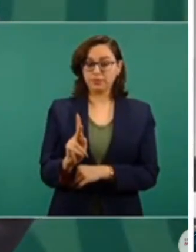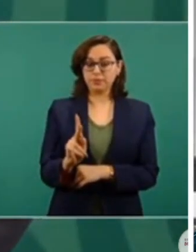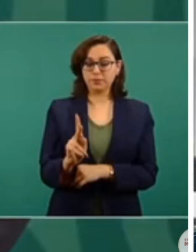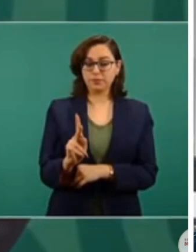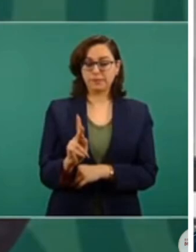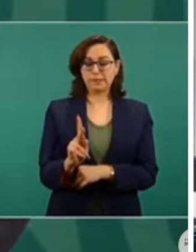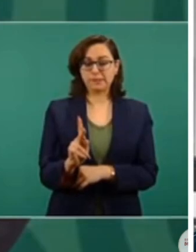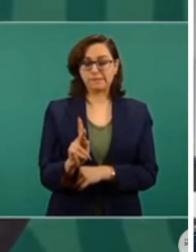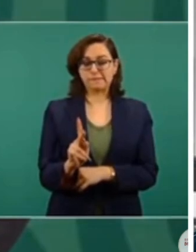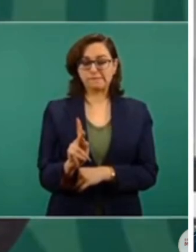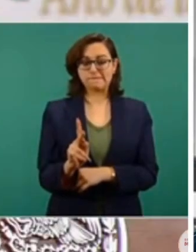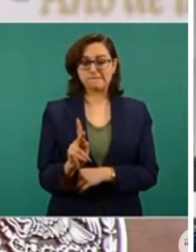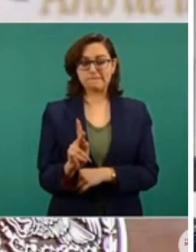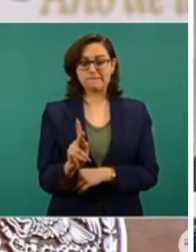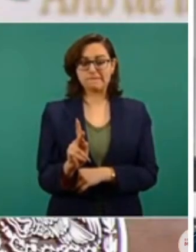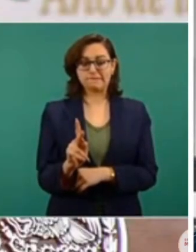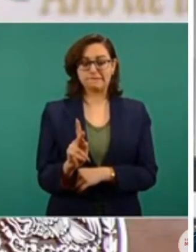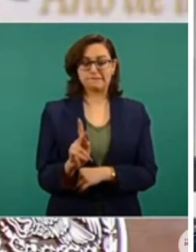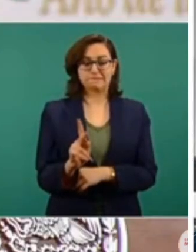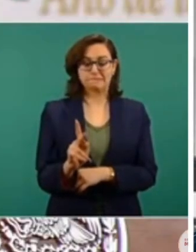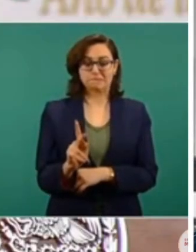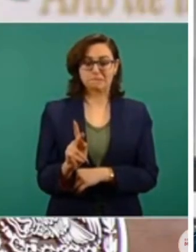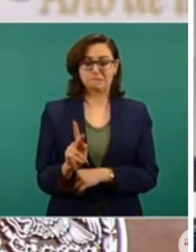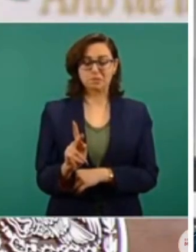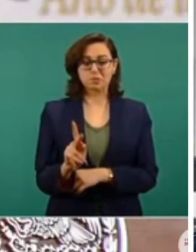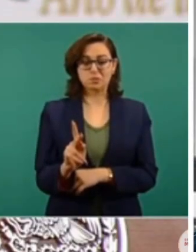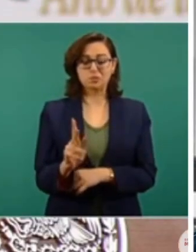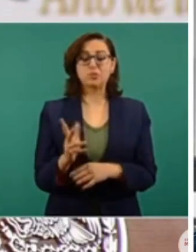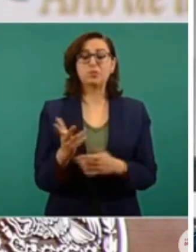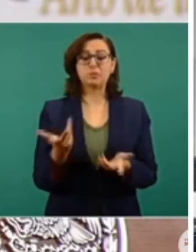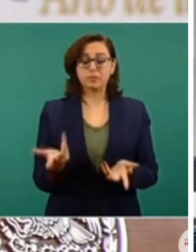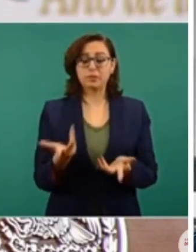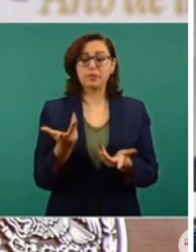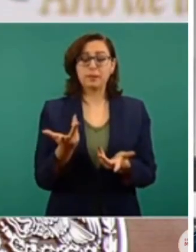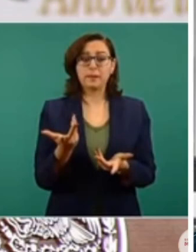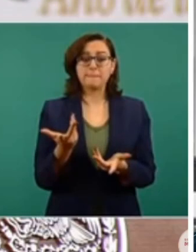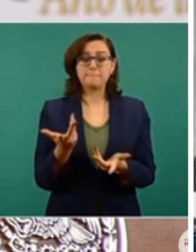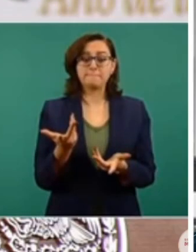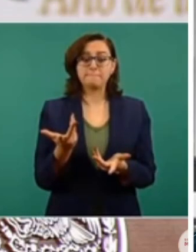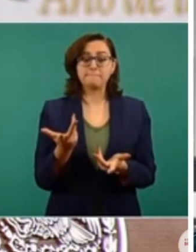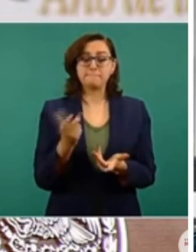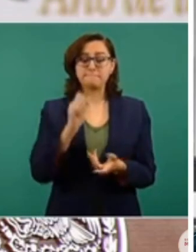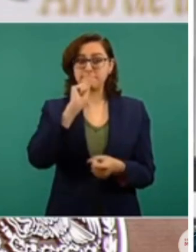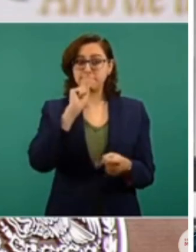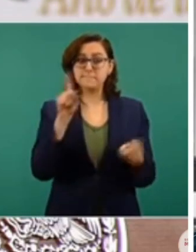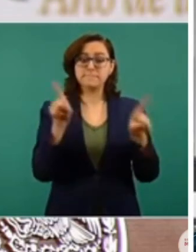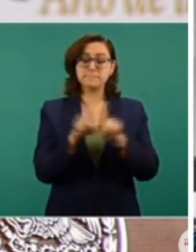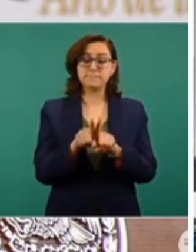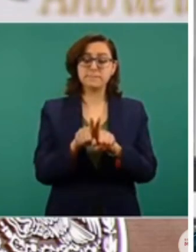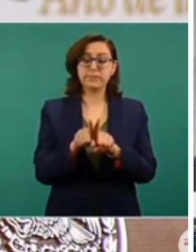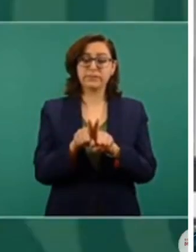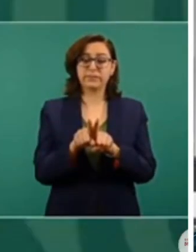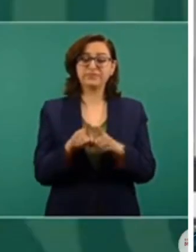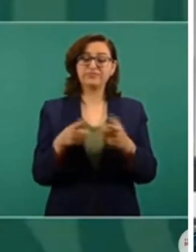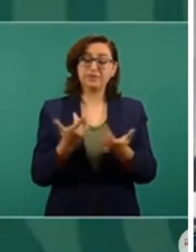qué efectos pueda acarrear el que salió